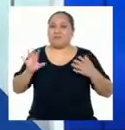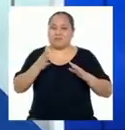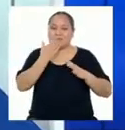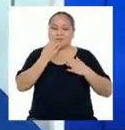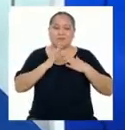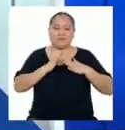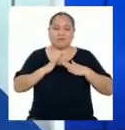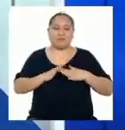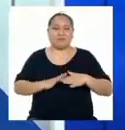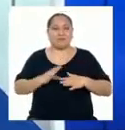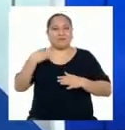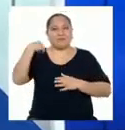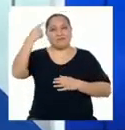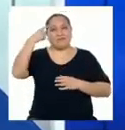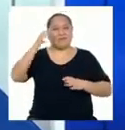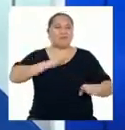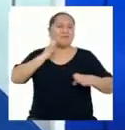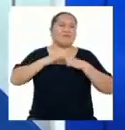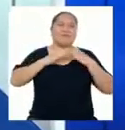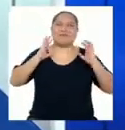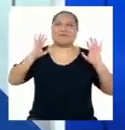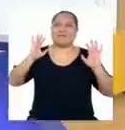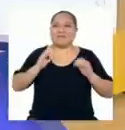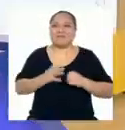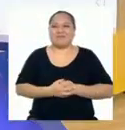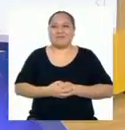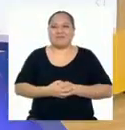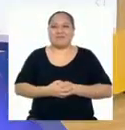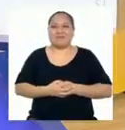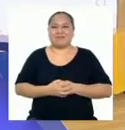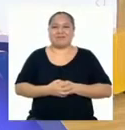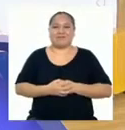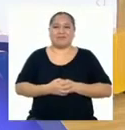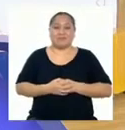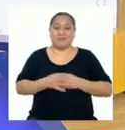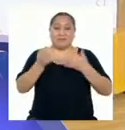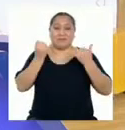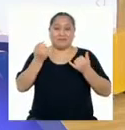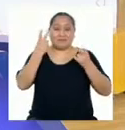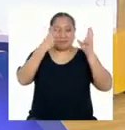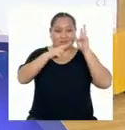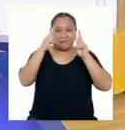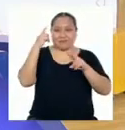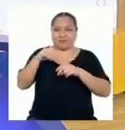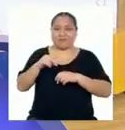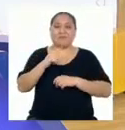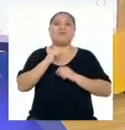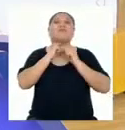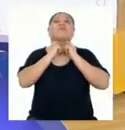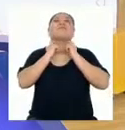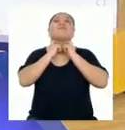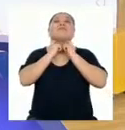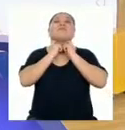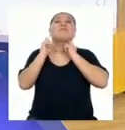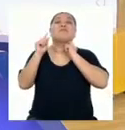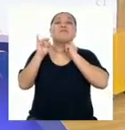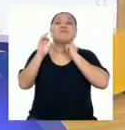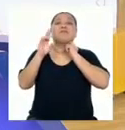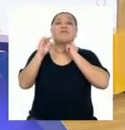Y mejor paro ahí porque creo que ya me emocioné un poco. Ahora, como estuvimos viendo, la tiroides es una